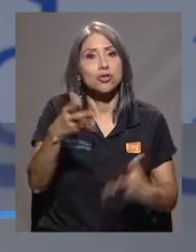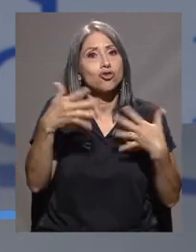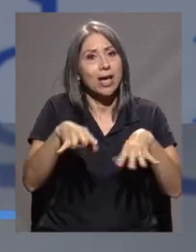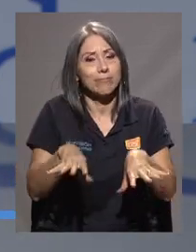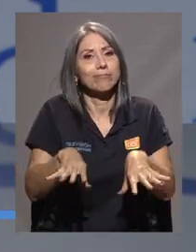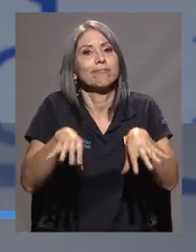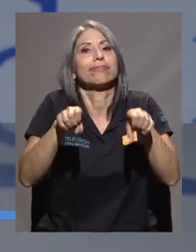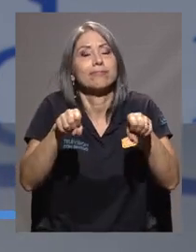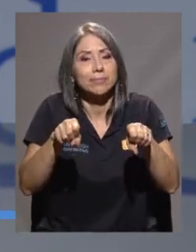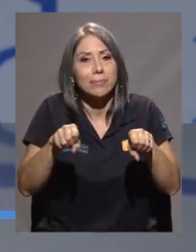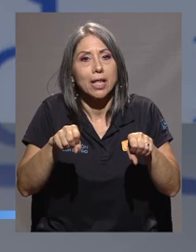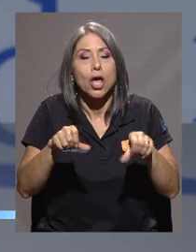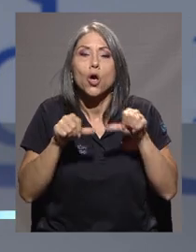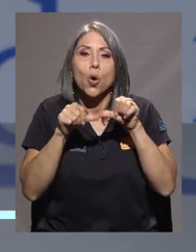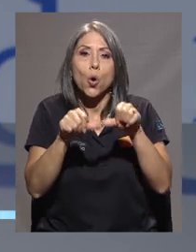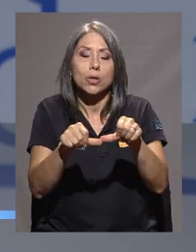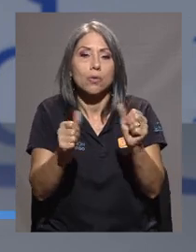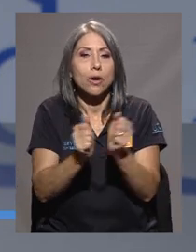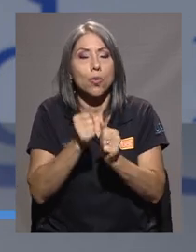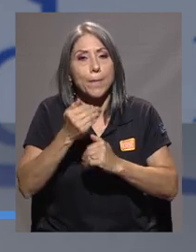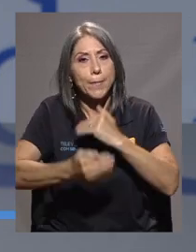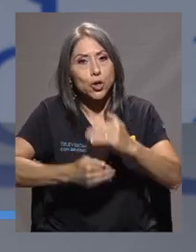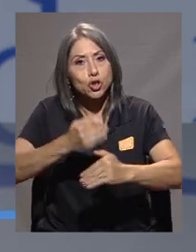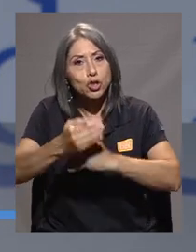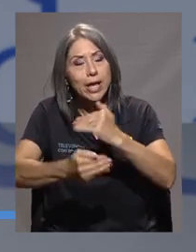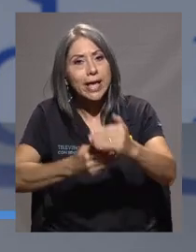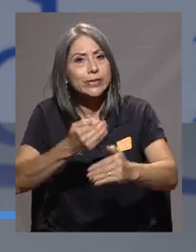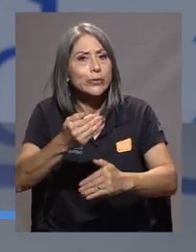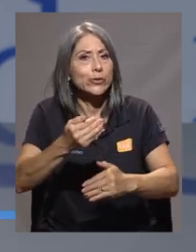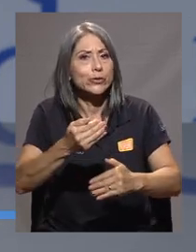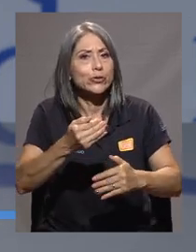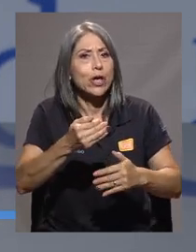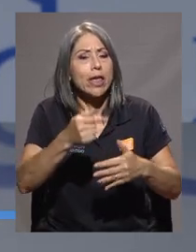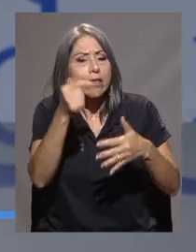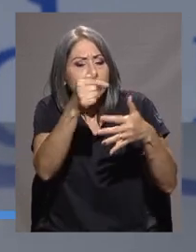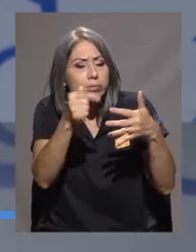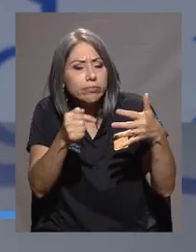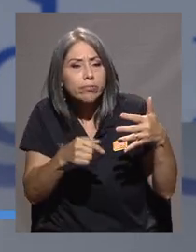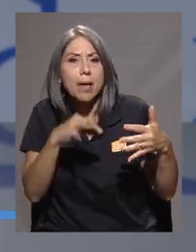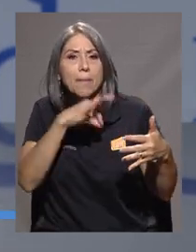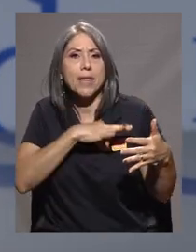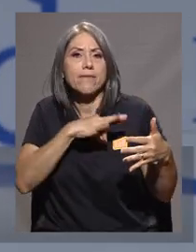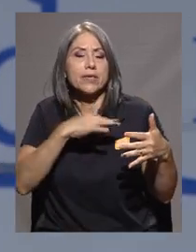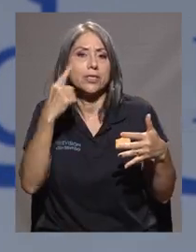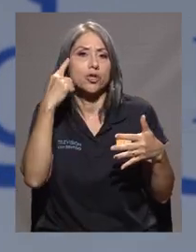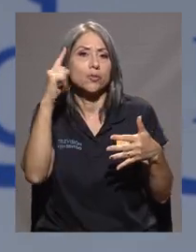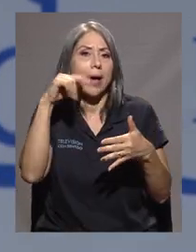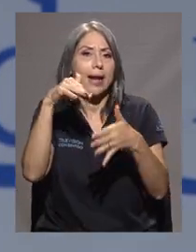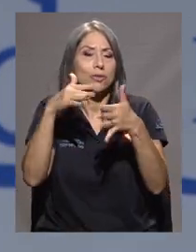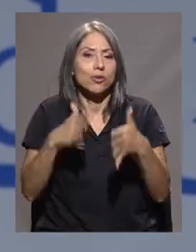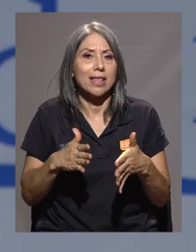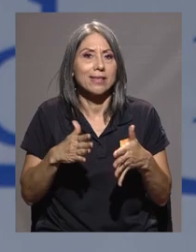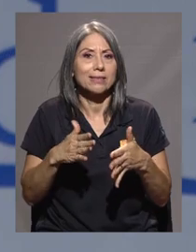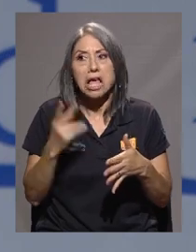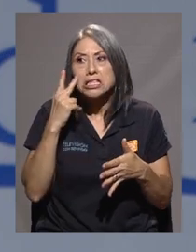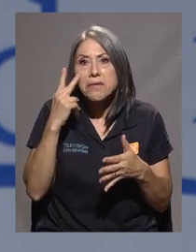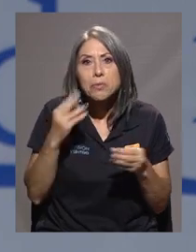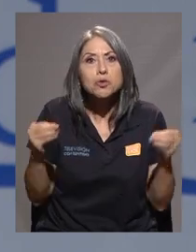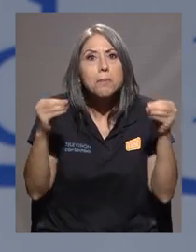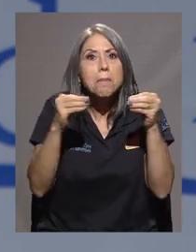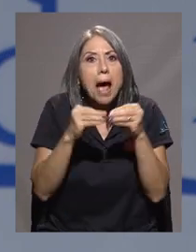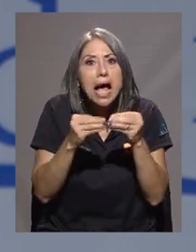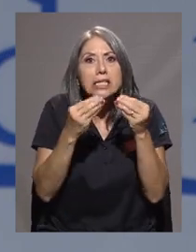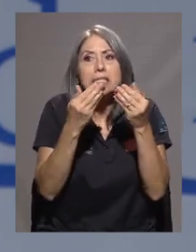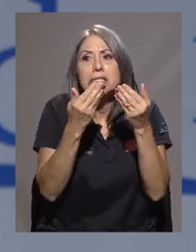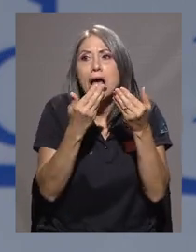continuar, digamos, con los procesos de todos los beneficios que les podemos brindar al estudiantado. Ya vemos mayor